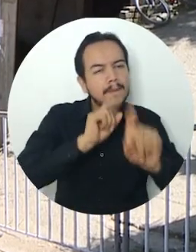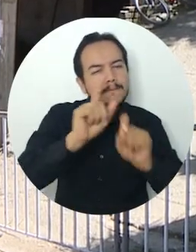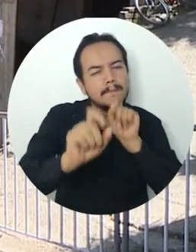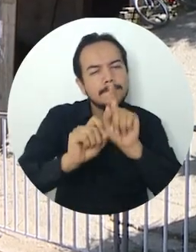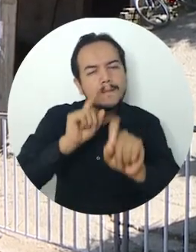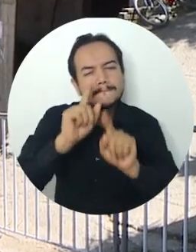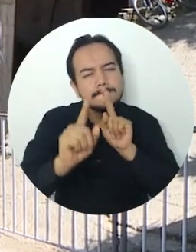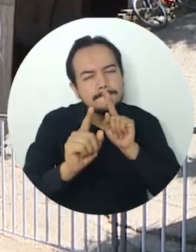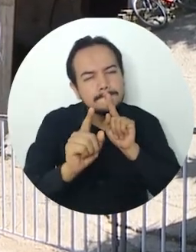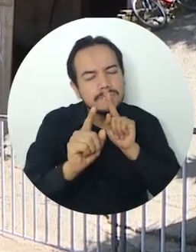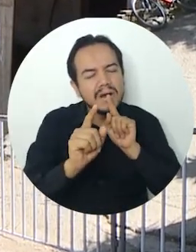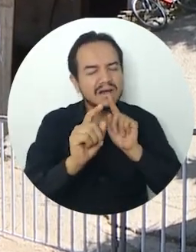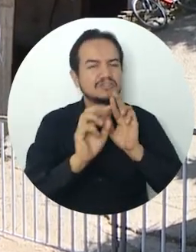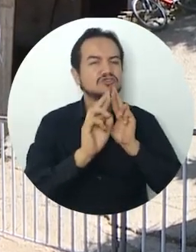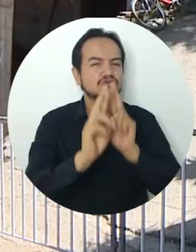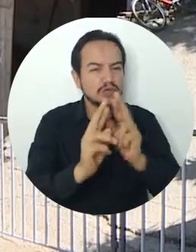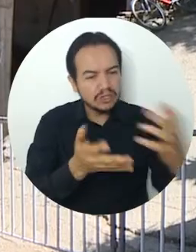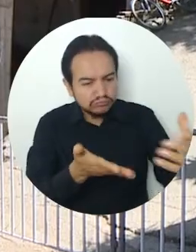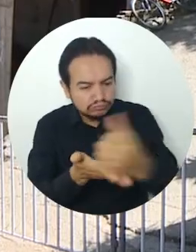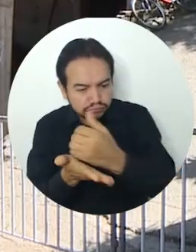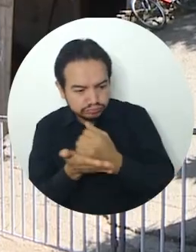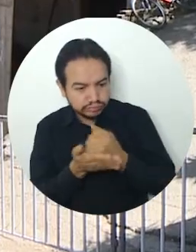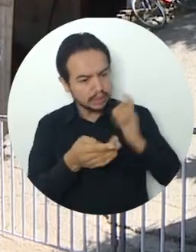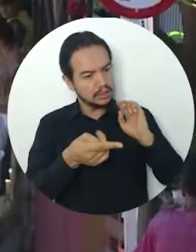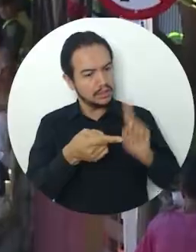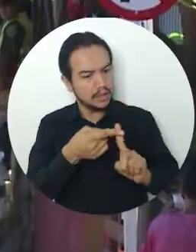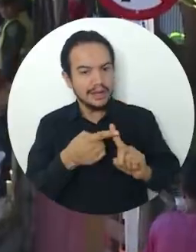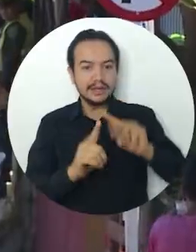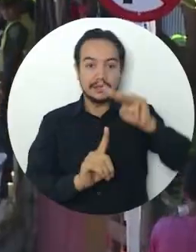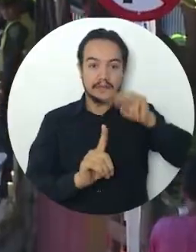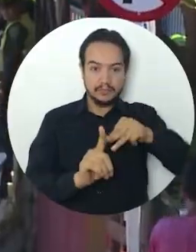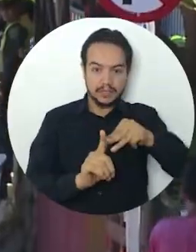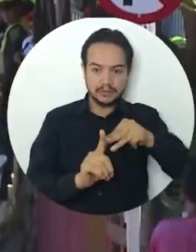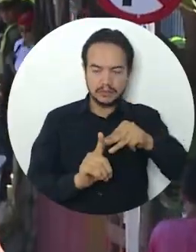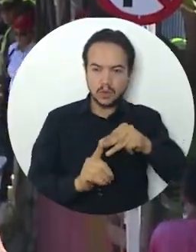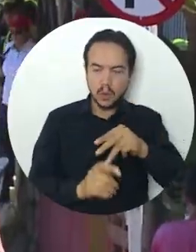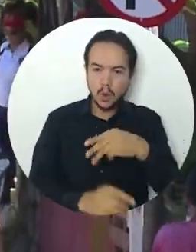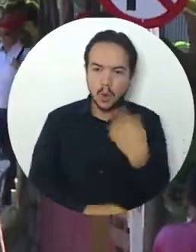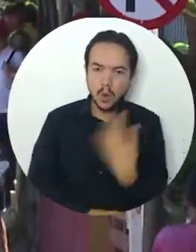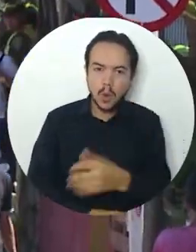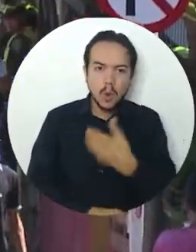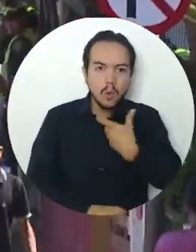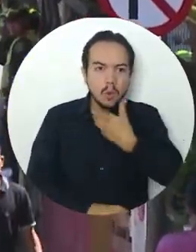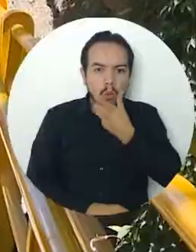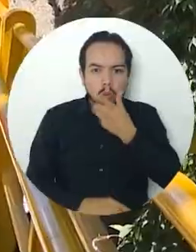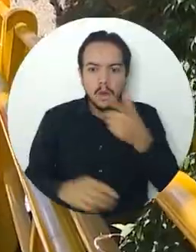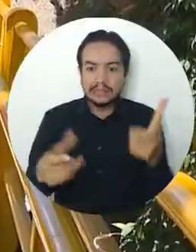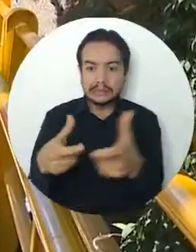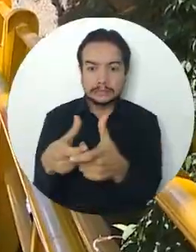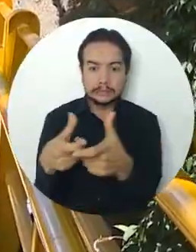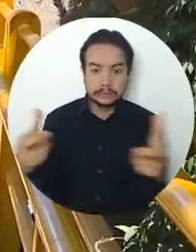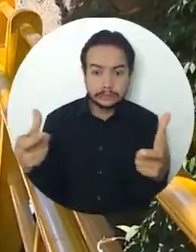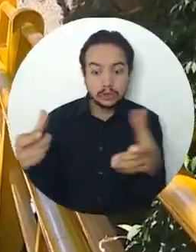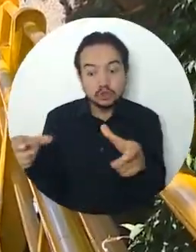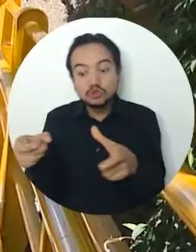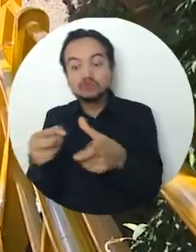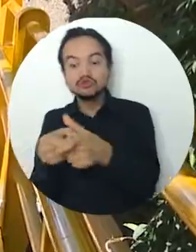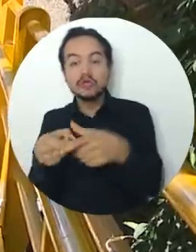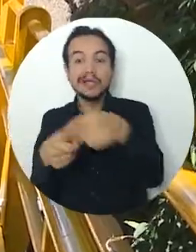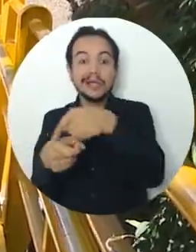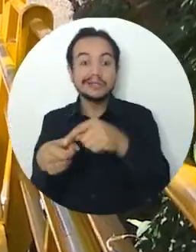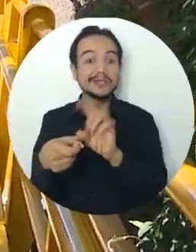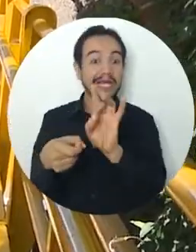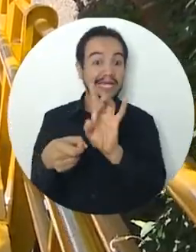aplicación de encuestas y entrevistas con líderes en el corregimiento de Minca, el estudio arrojó que solo el 15% de las empresas turísticas pertenecen a sus